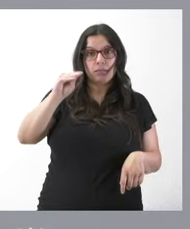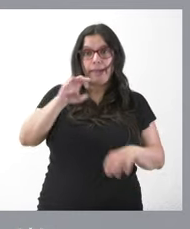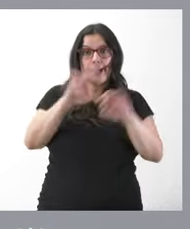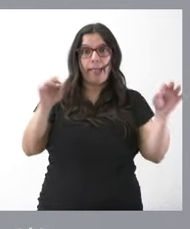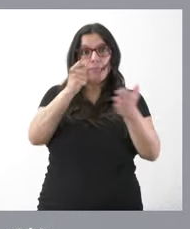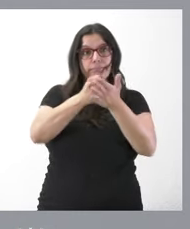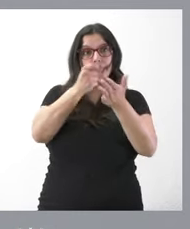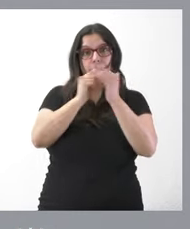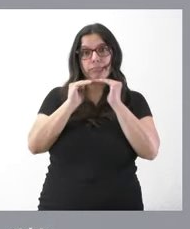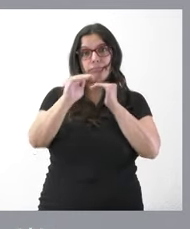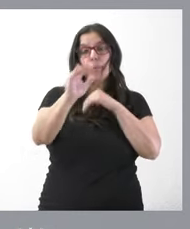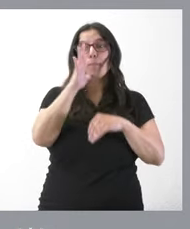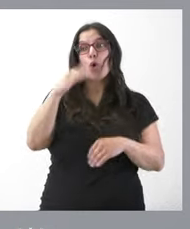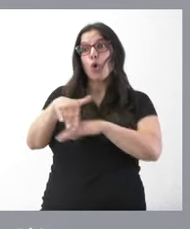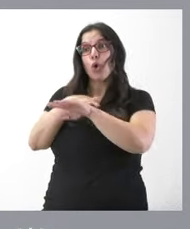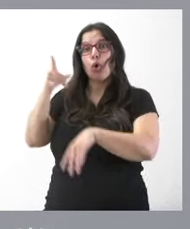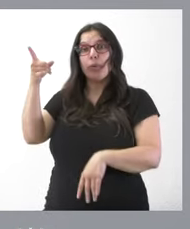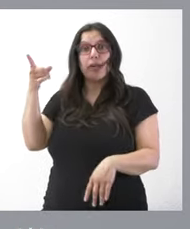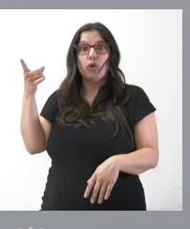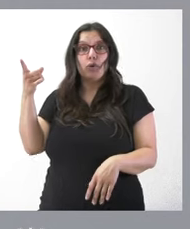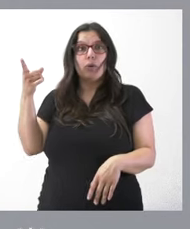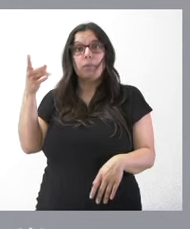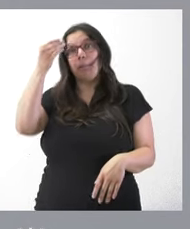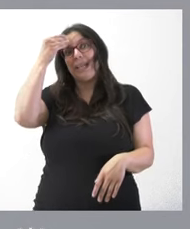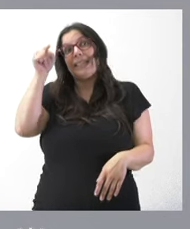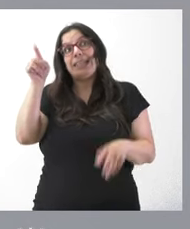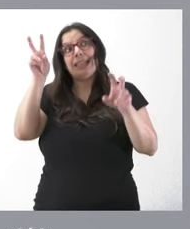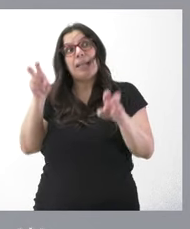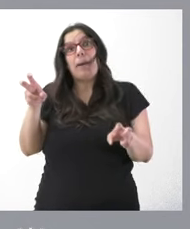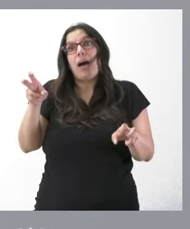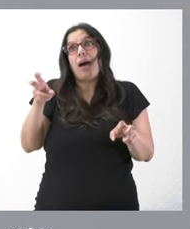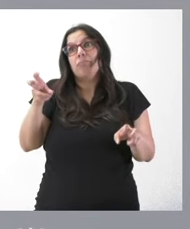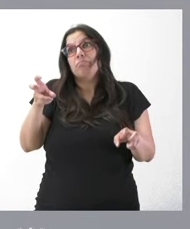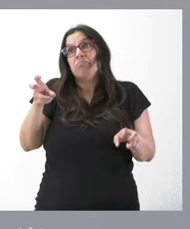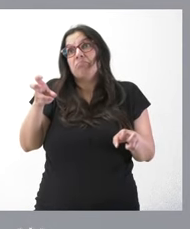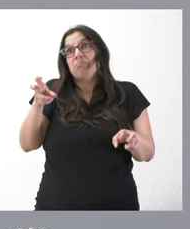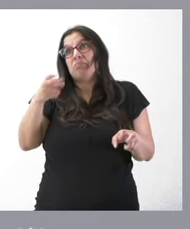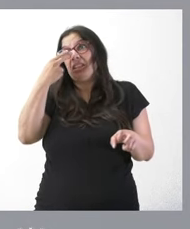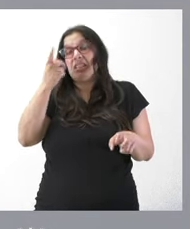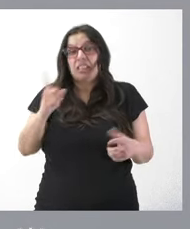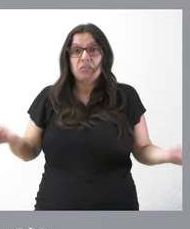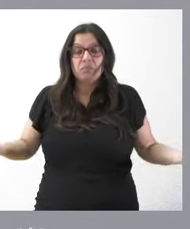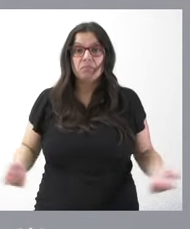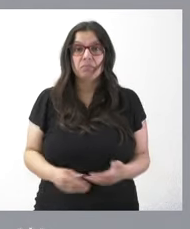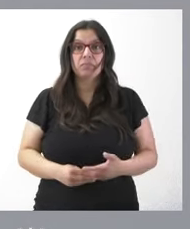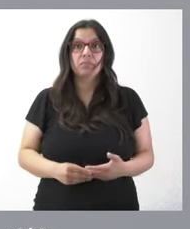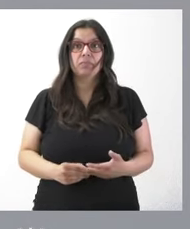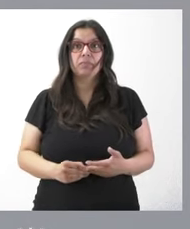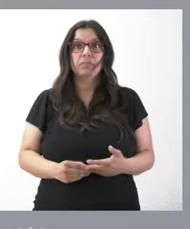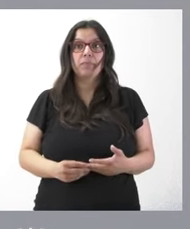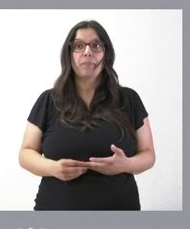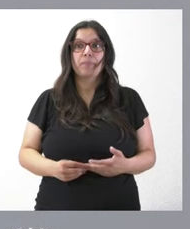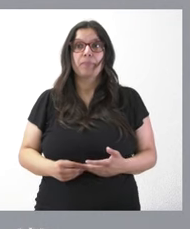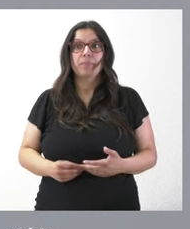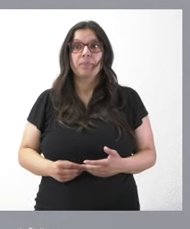de que el gobierno no le está pareciendo que este sea un asunto al que prestarle la suficiente atención ¿qué ha hecho un